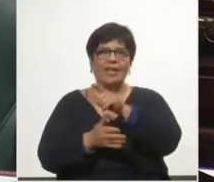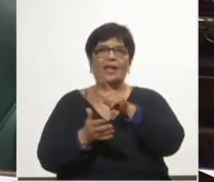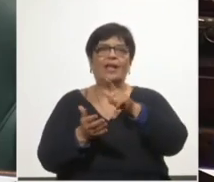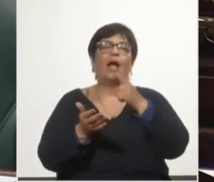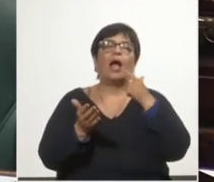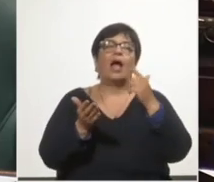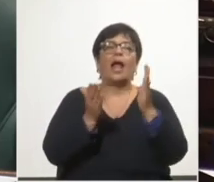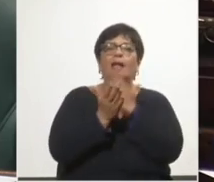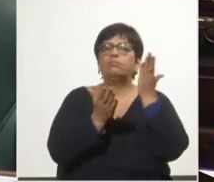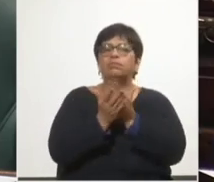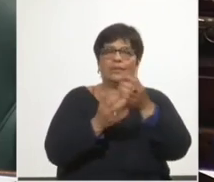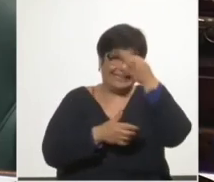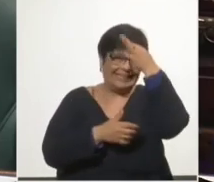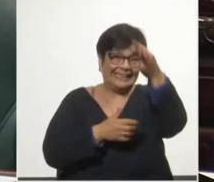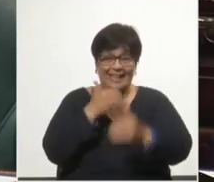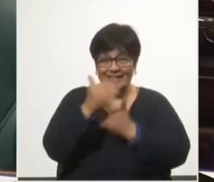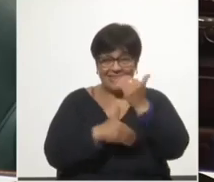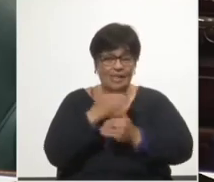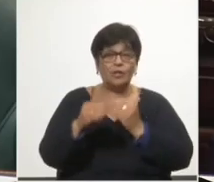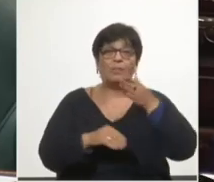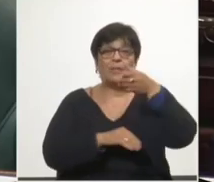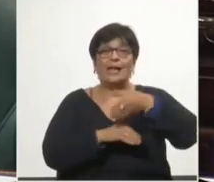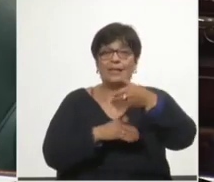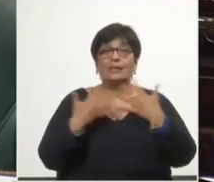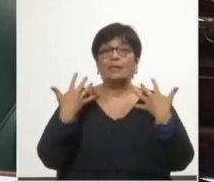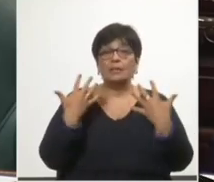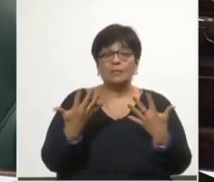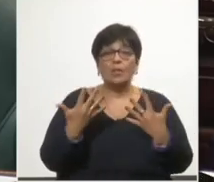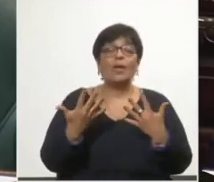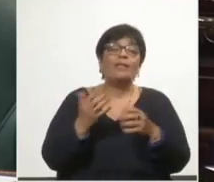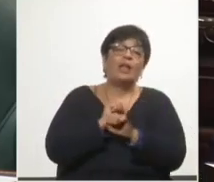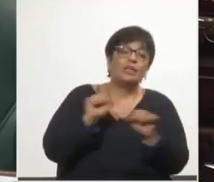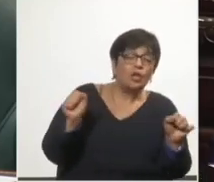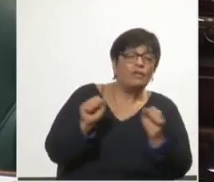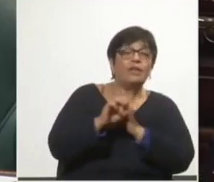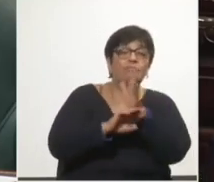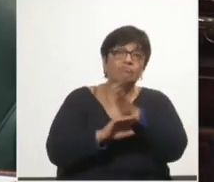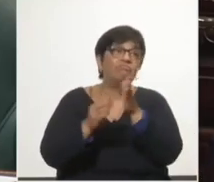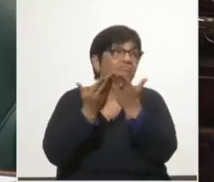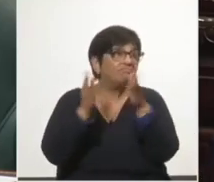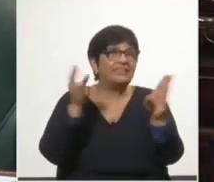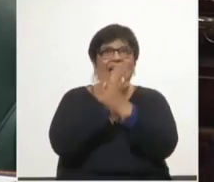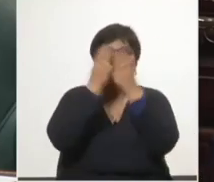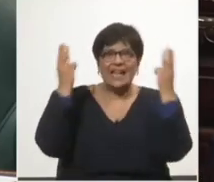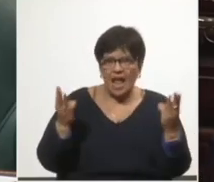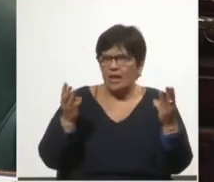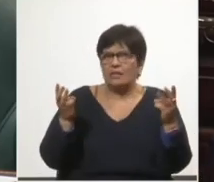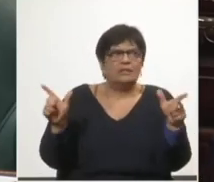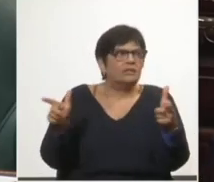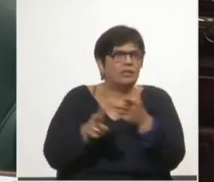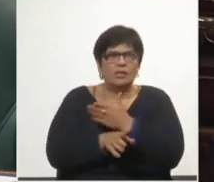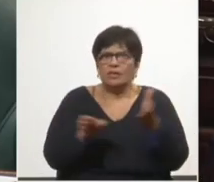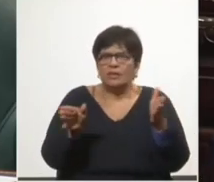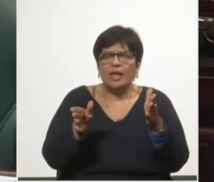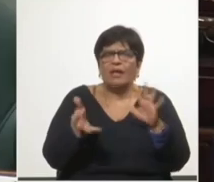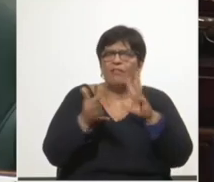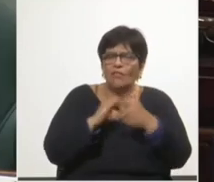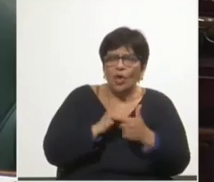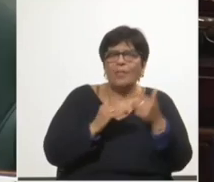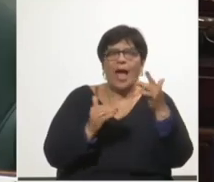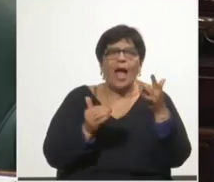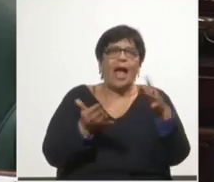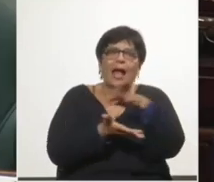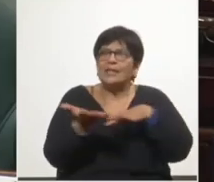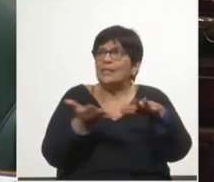científica y las posibilidades de participar de las experiencias de acceso abierto. Sin herramientas para acceder al estado del arte,